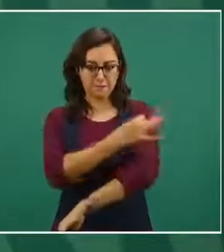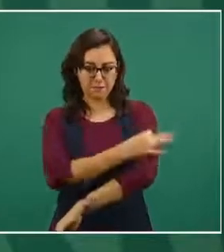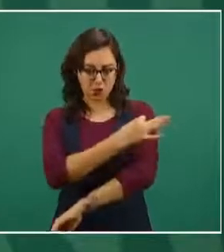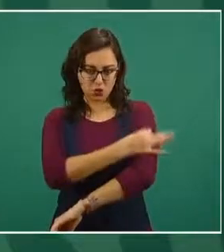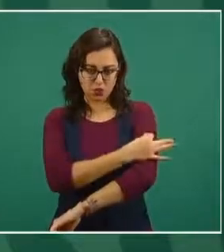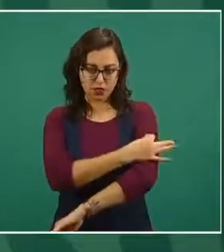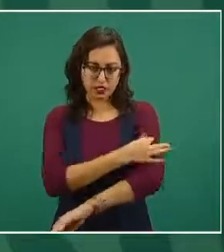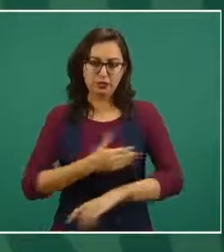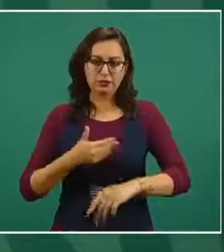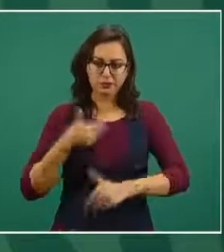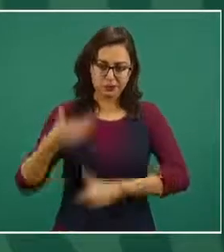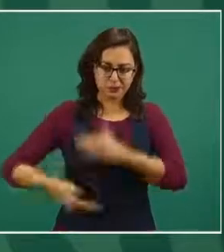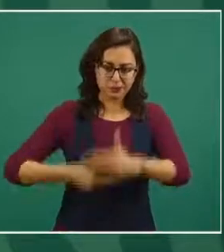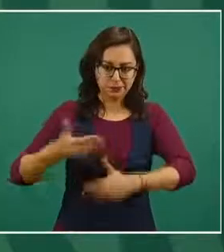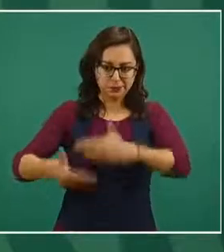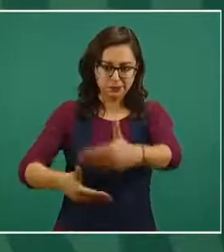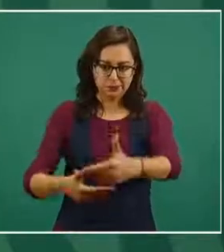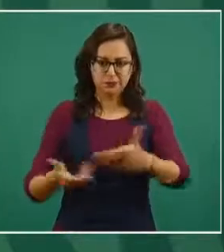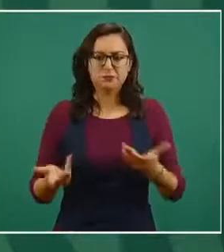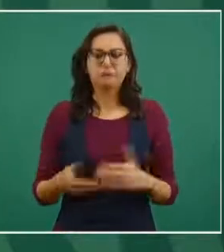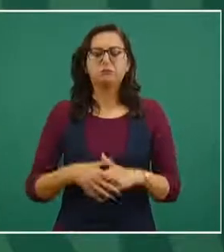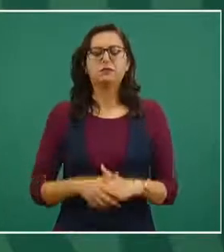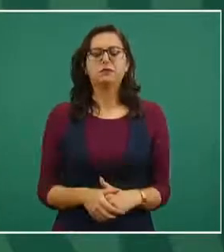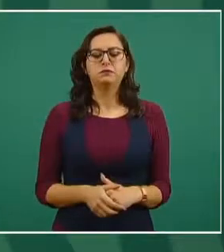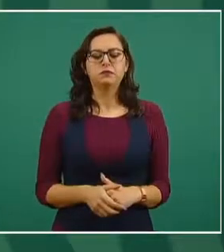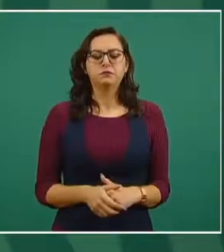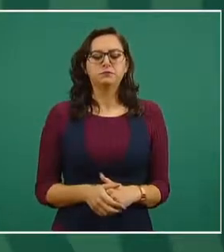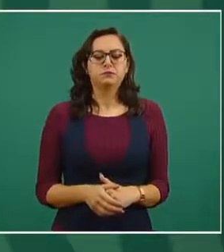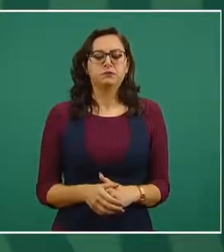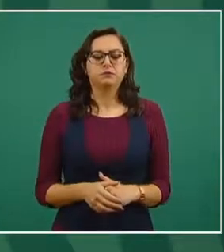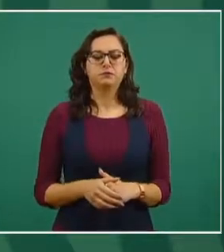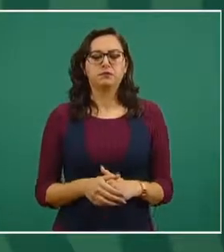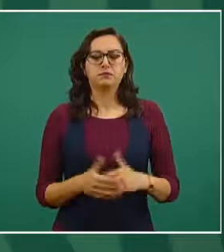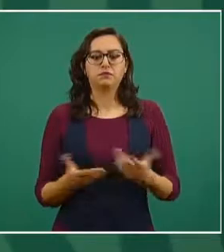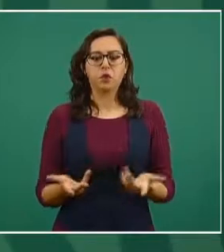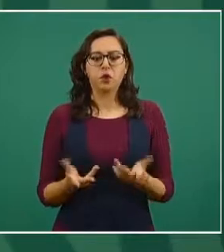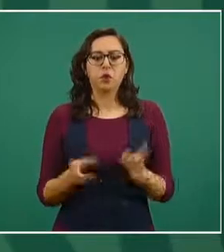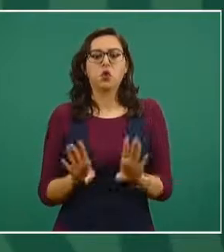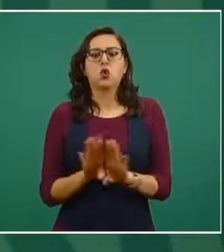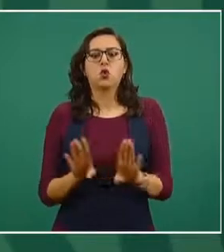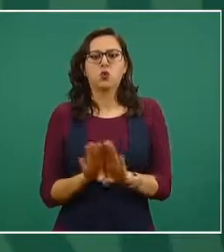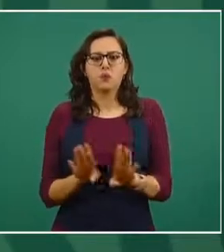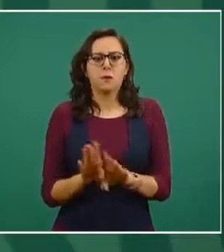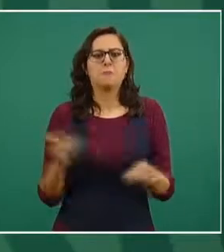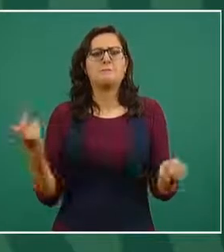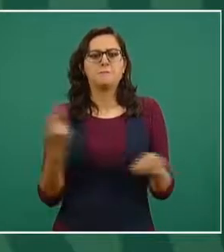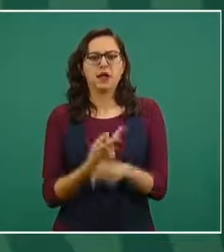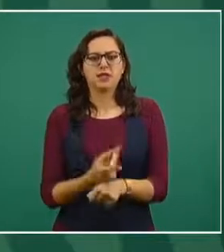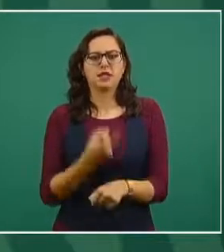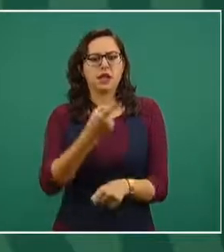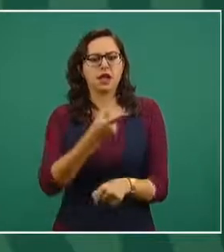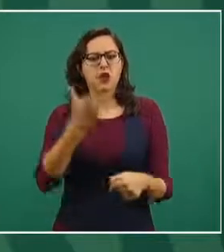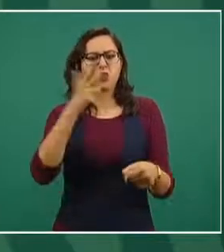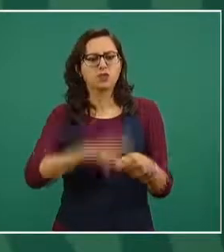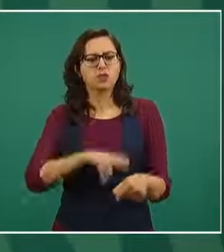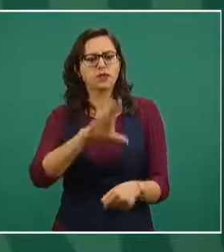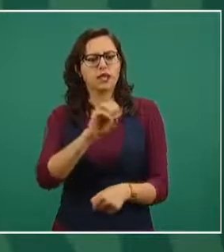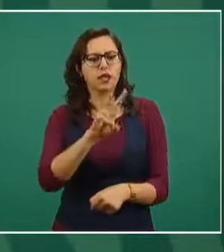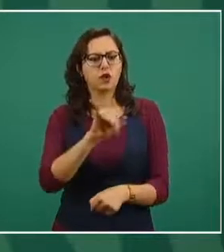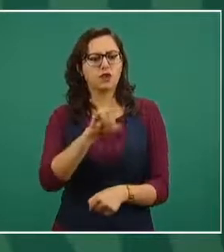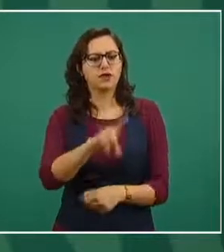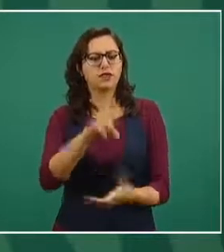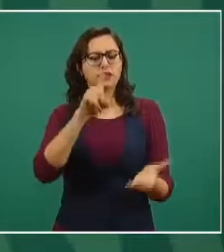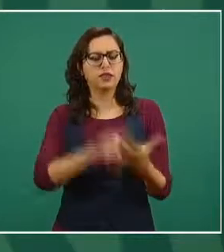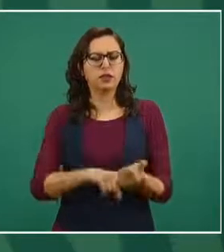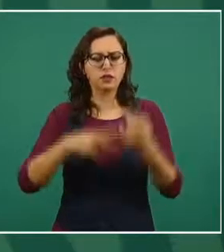ha continuado vacunándose a los trabajadores de la salud,